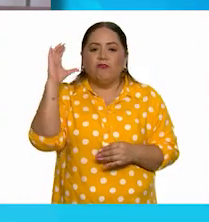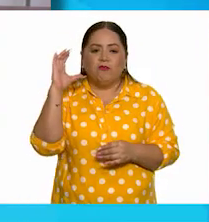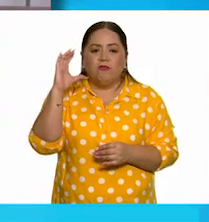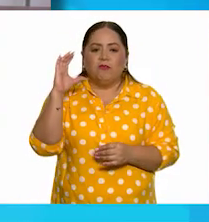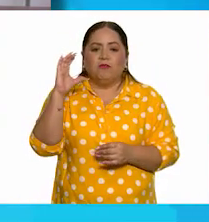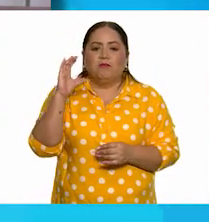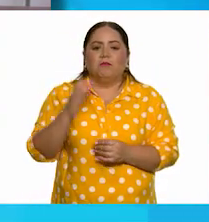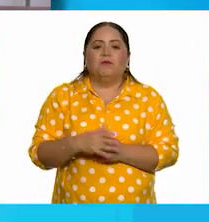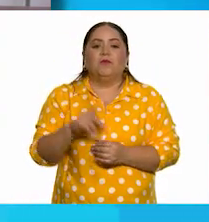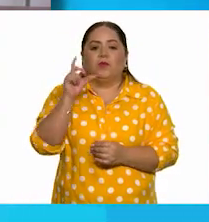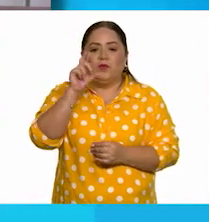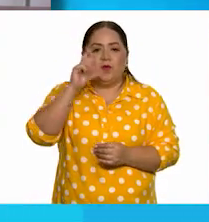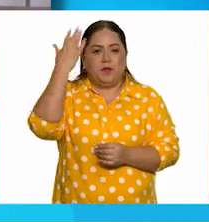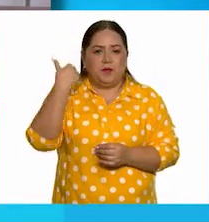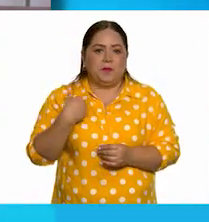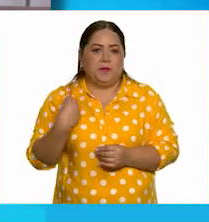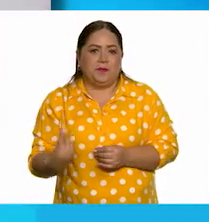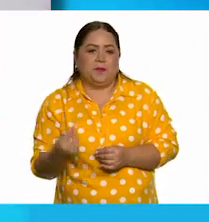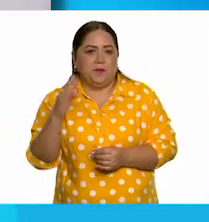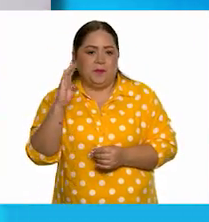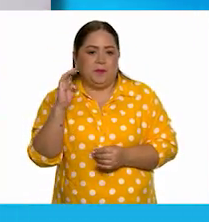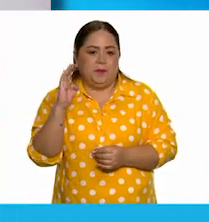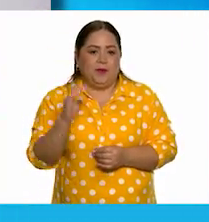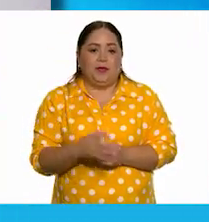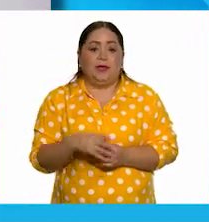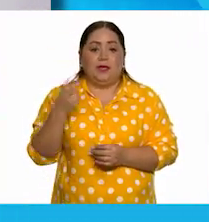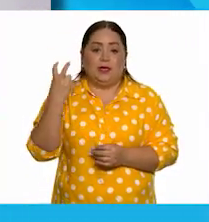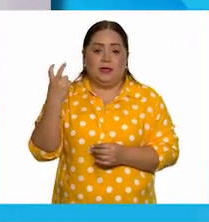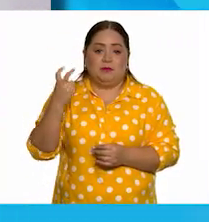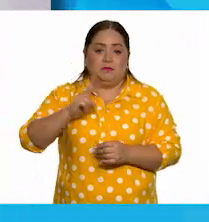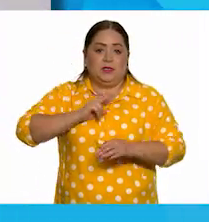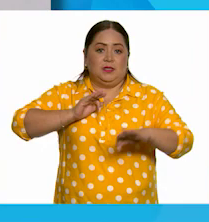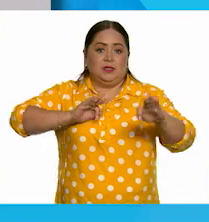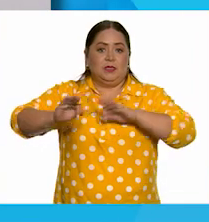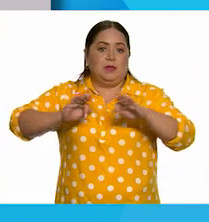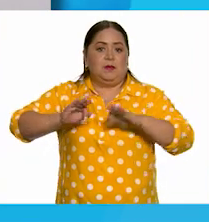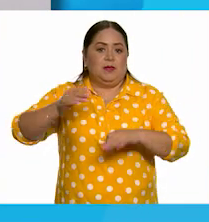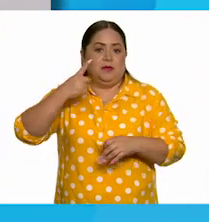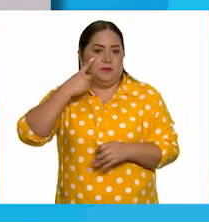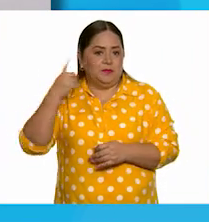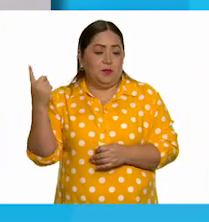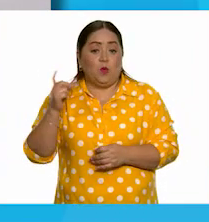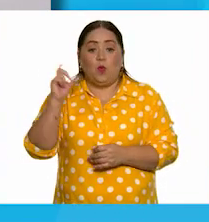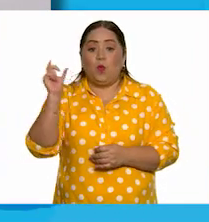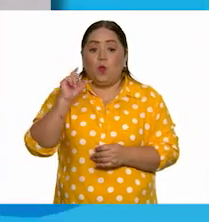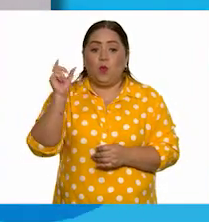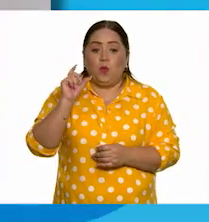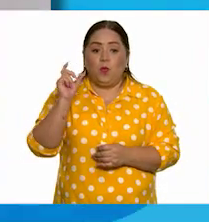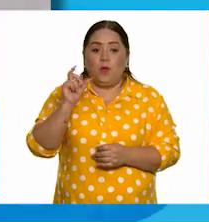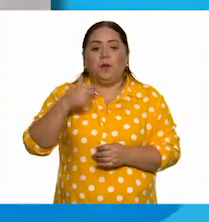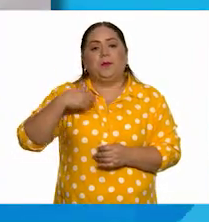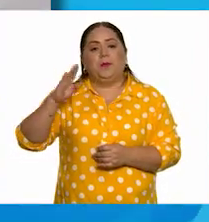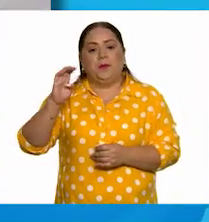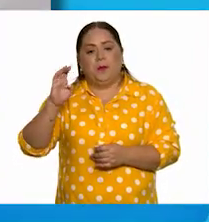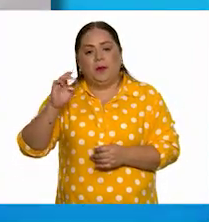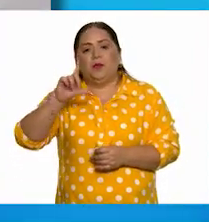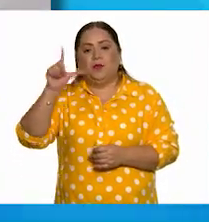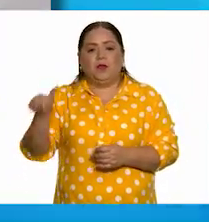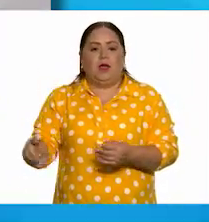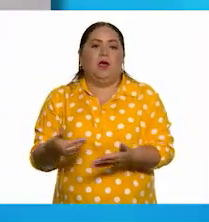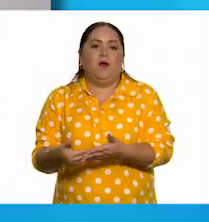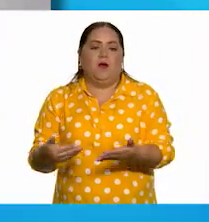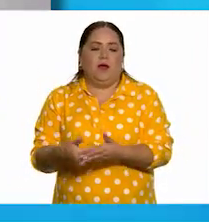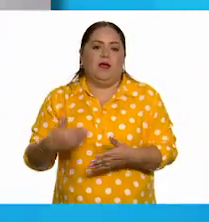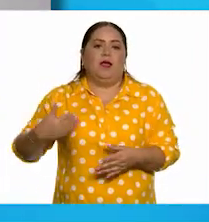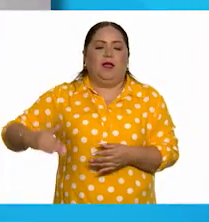cuando yo era bebé. Y este es mi trabajo final cuando era bebé y cuando ya